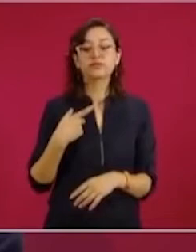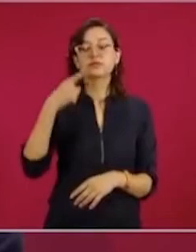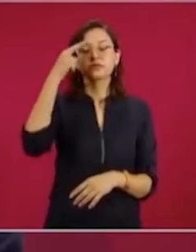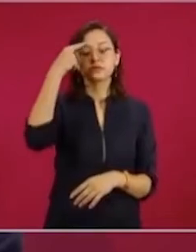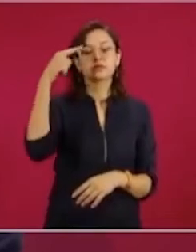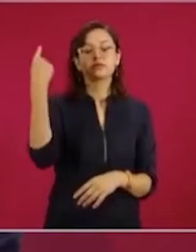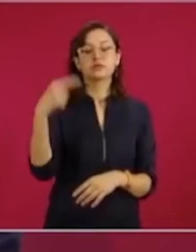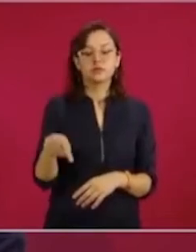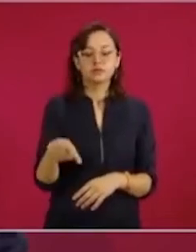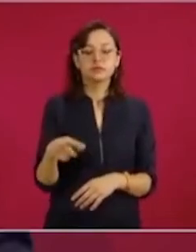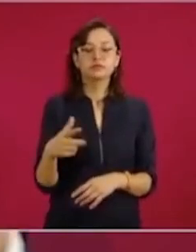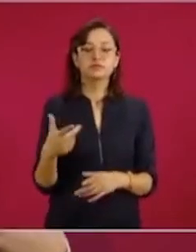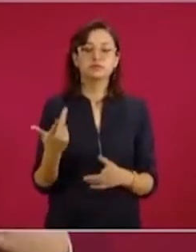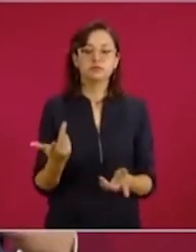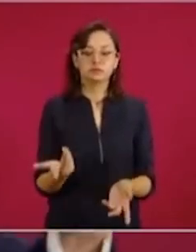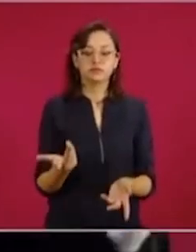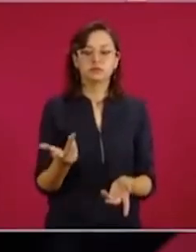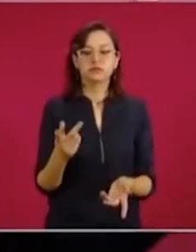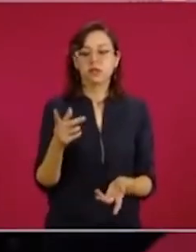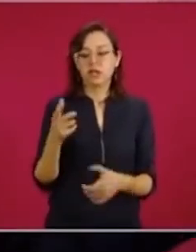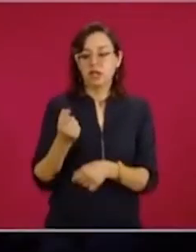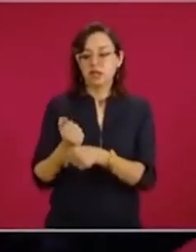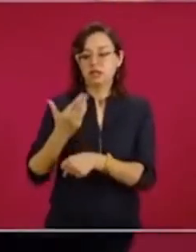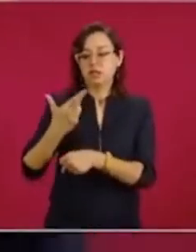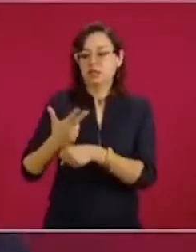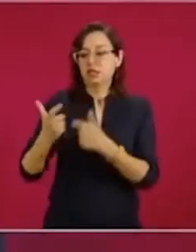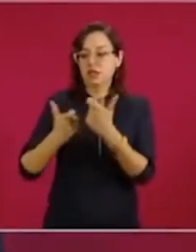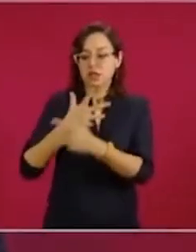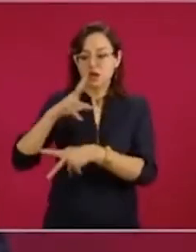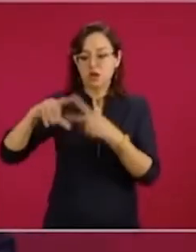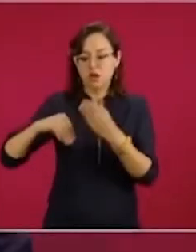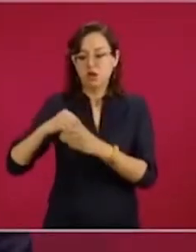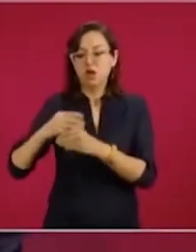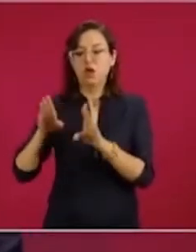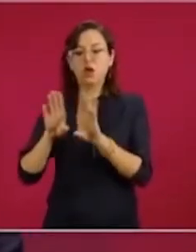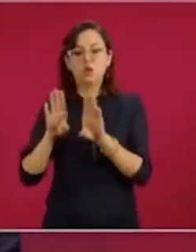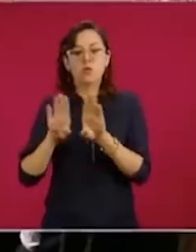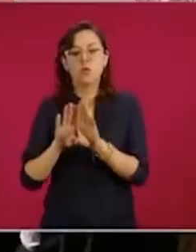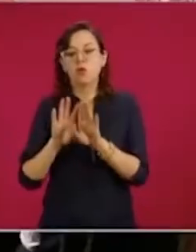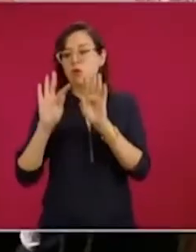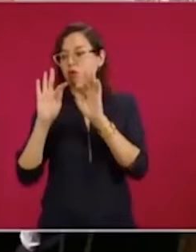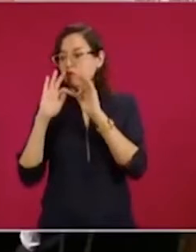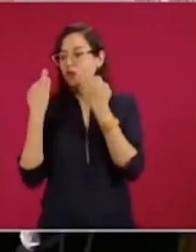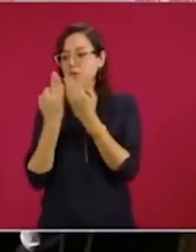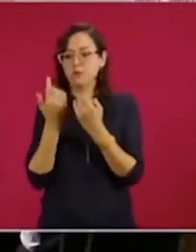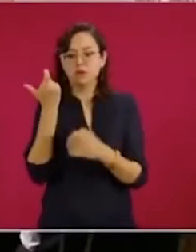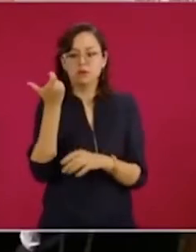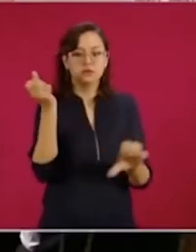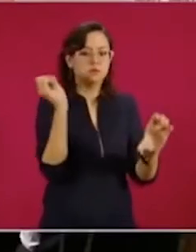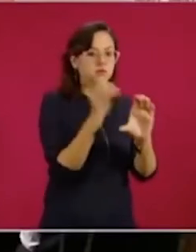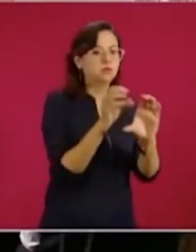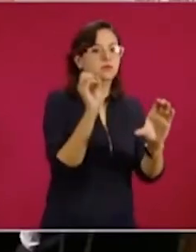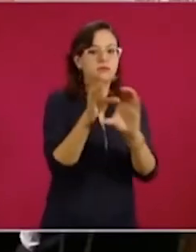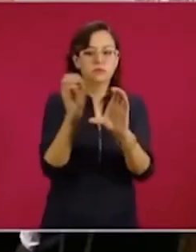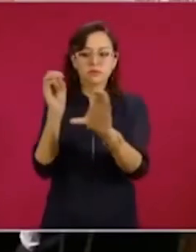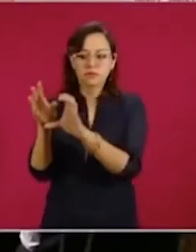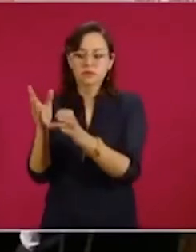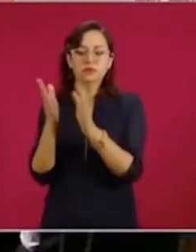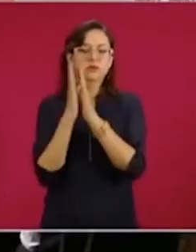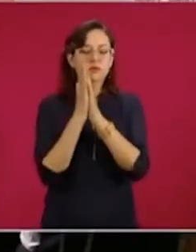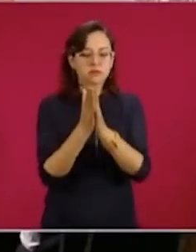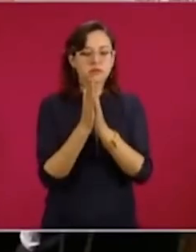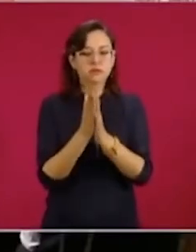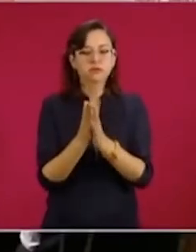tener por parte de la Secretaría de Economía el mecanismo de pago. Entonces, insistir, quienes ingresaron a